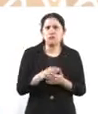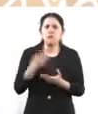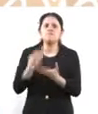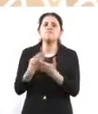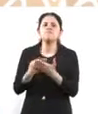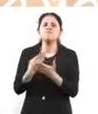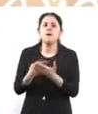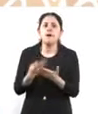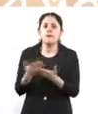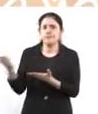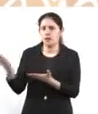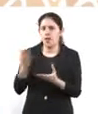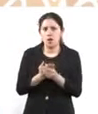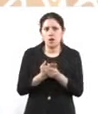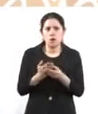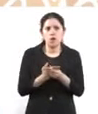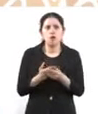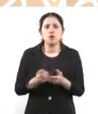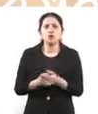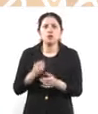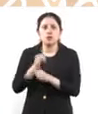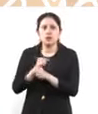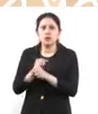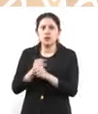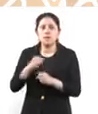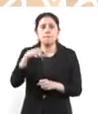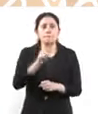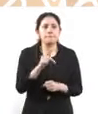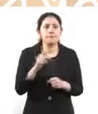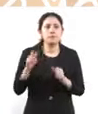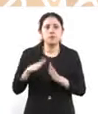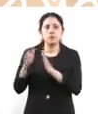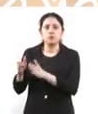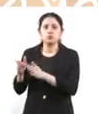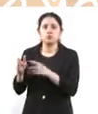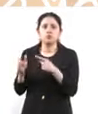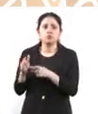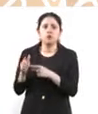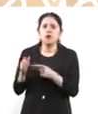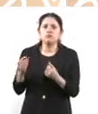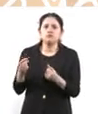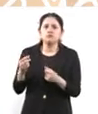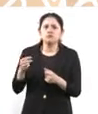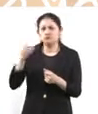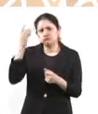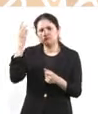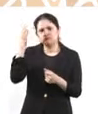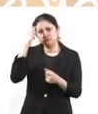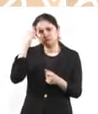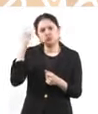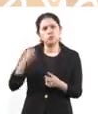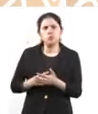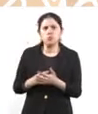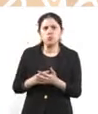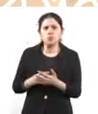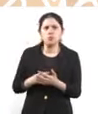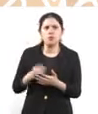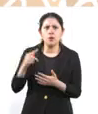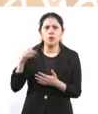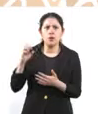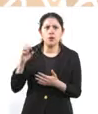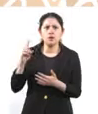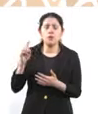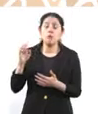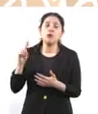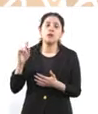carpeta de investigación. Pero en el caso de la justificada no hay ningún delito que merezca prisión preventiva